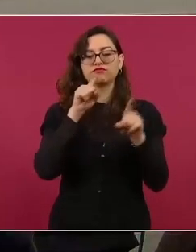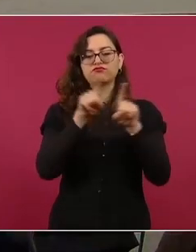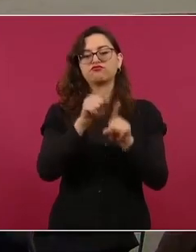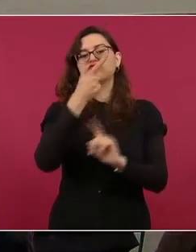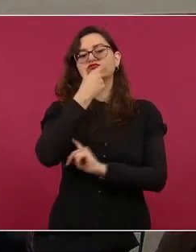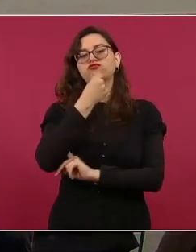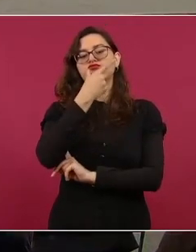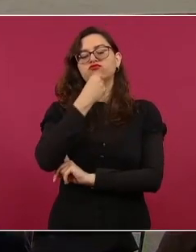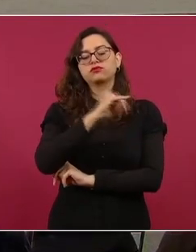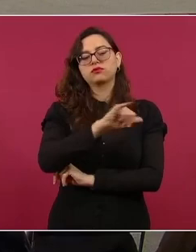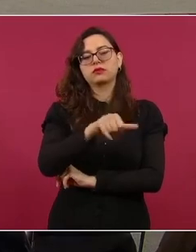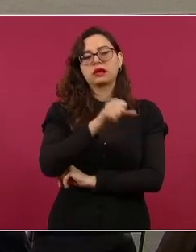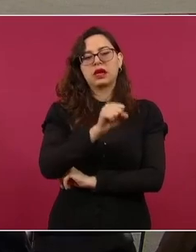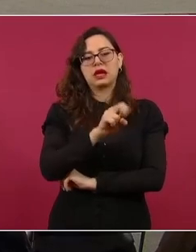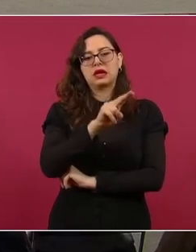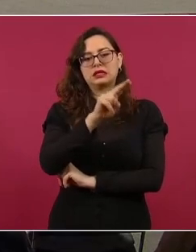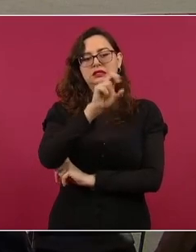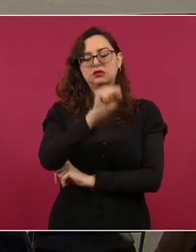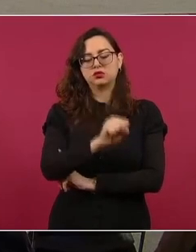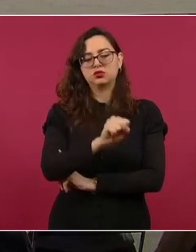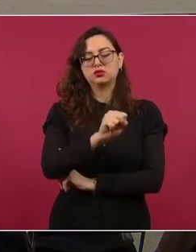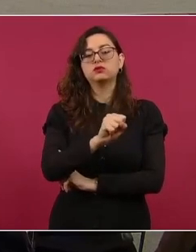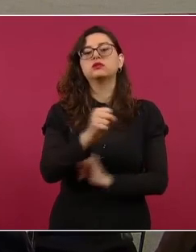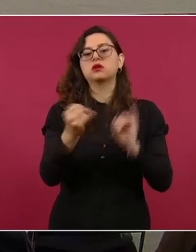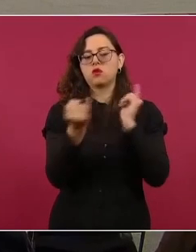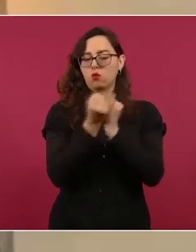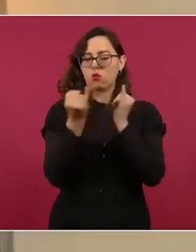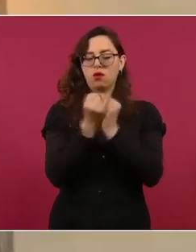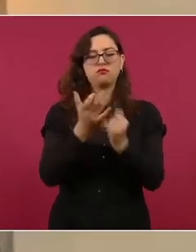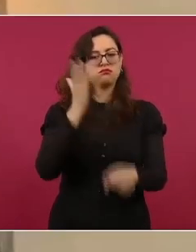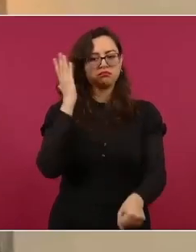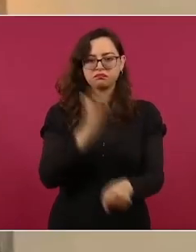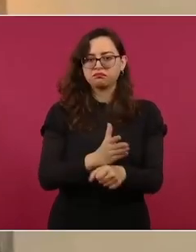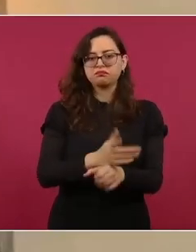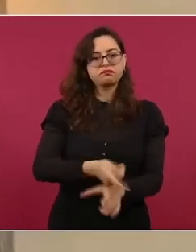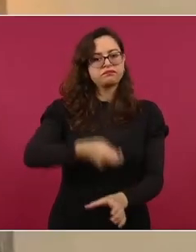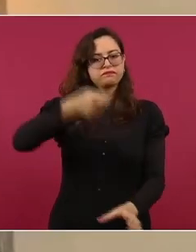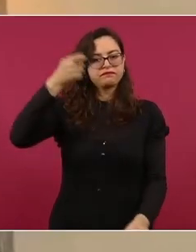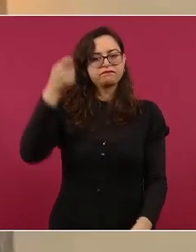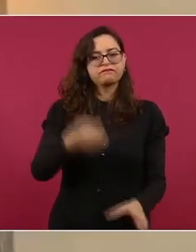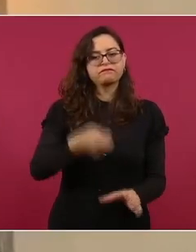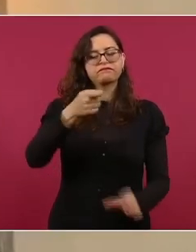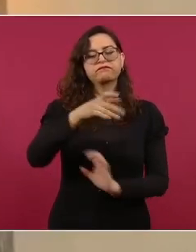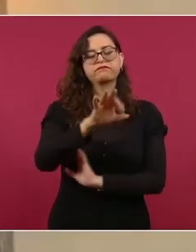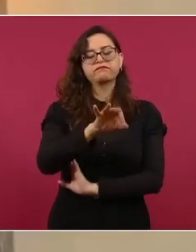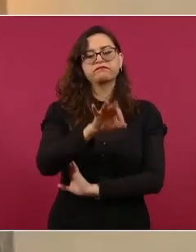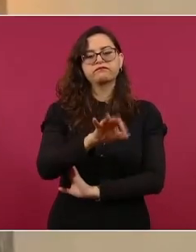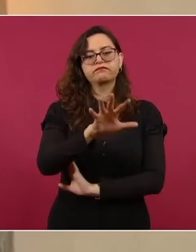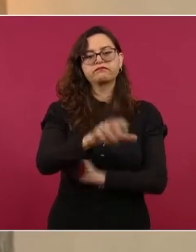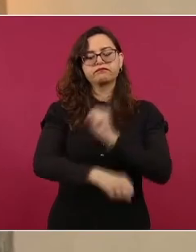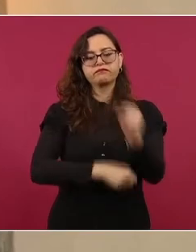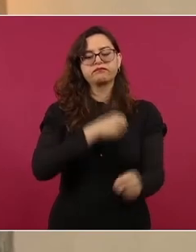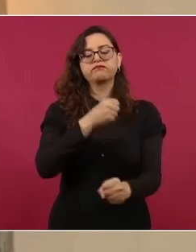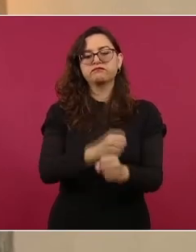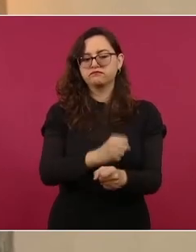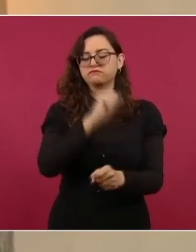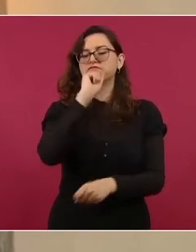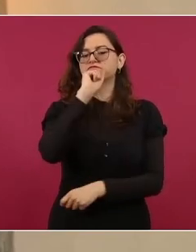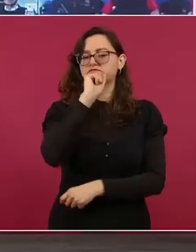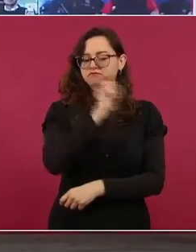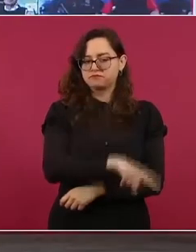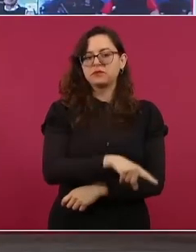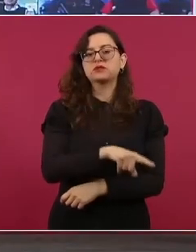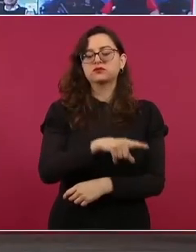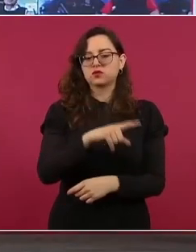M. alias El Chango, se obtuvo otra sentencia condenatoria por 45 años, también por delitos